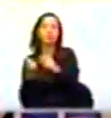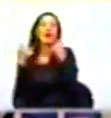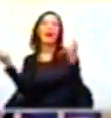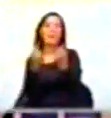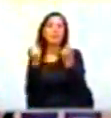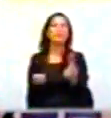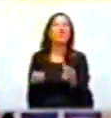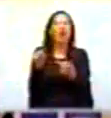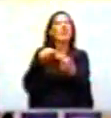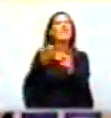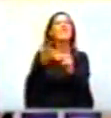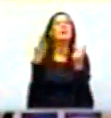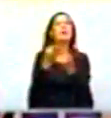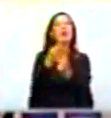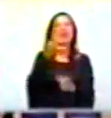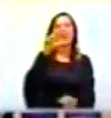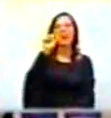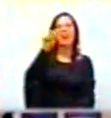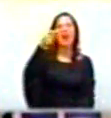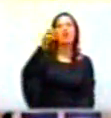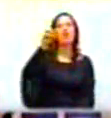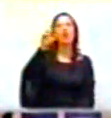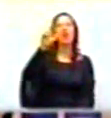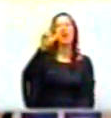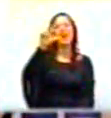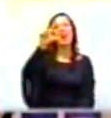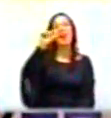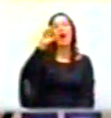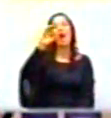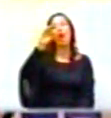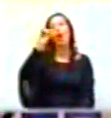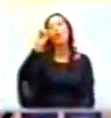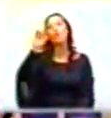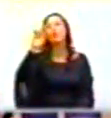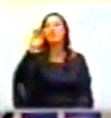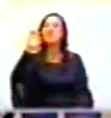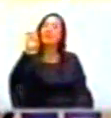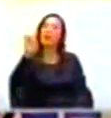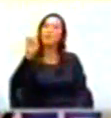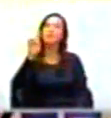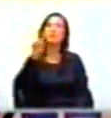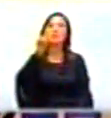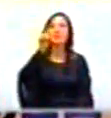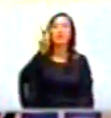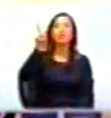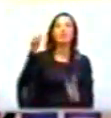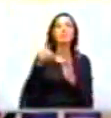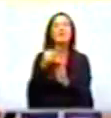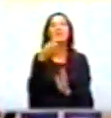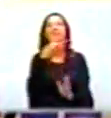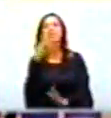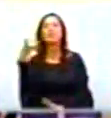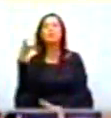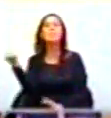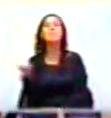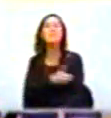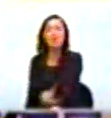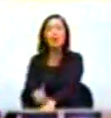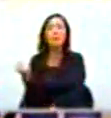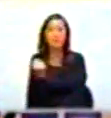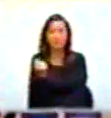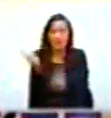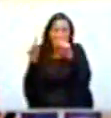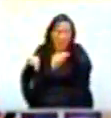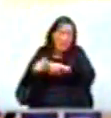familia, la familia Dangón-Lacutir, aparece premiada con 2.973 millones de pesos, regalados también,